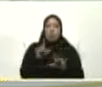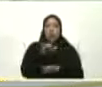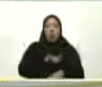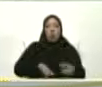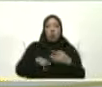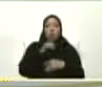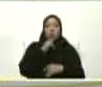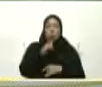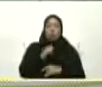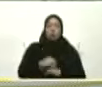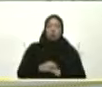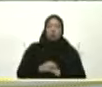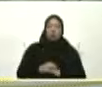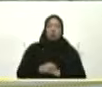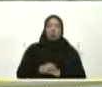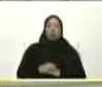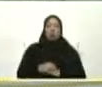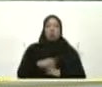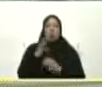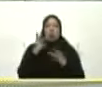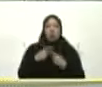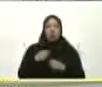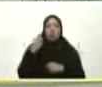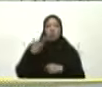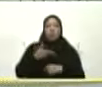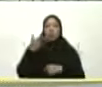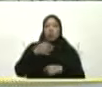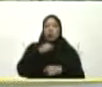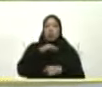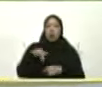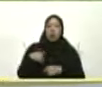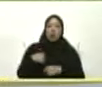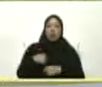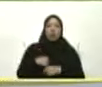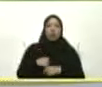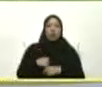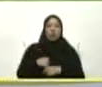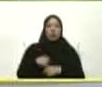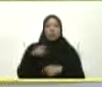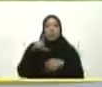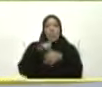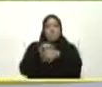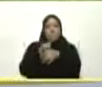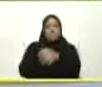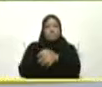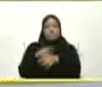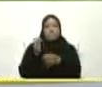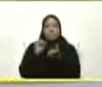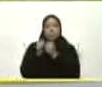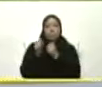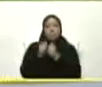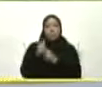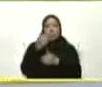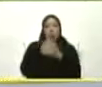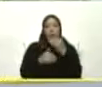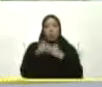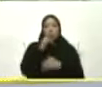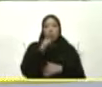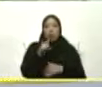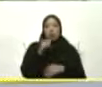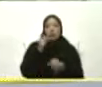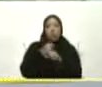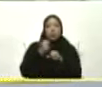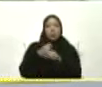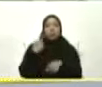equivoco El número 6 No ¿Cuál fue el de El de medicina? No El de posgrado El